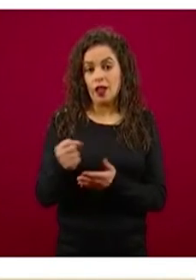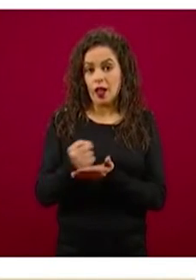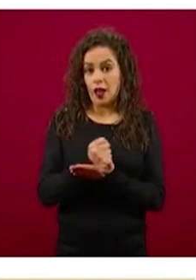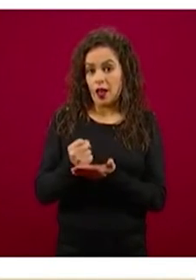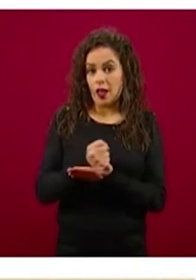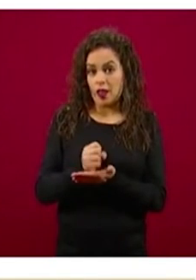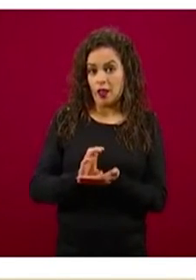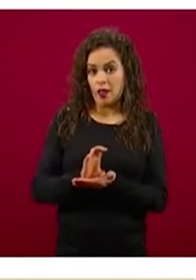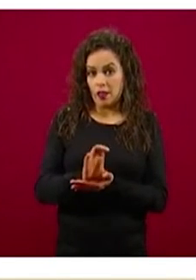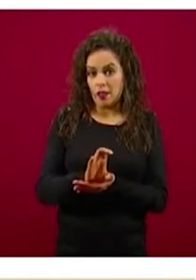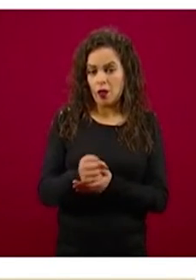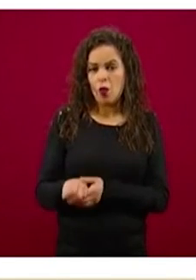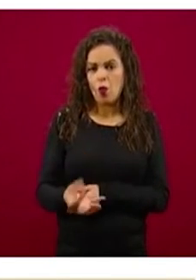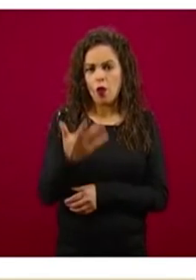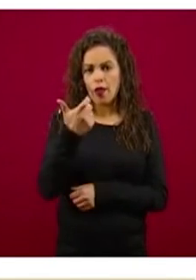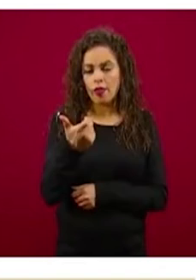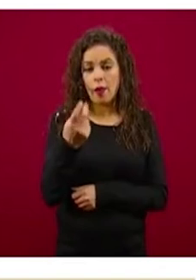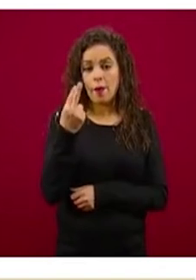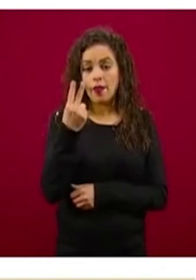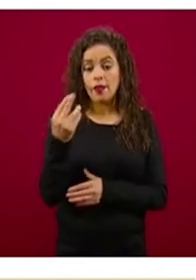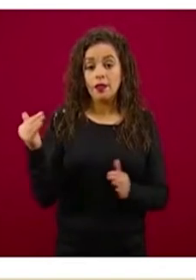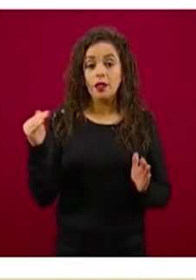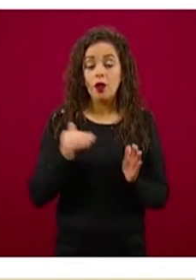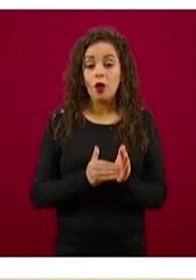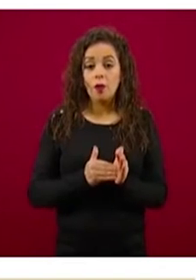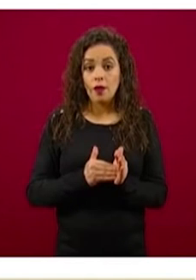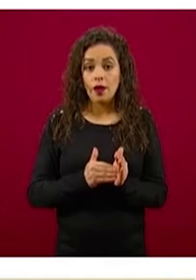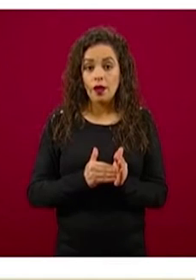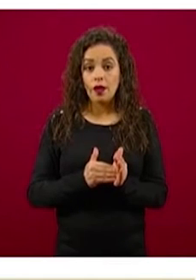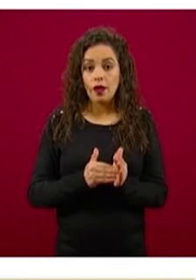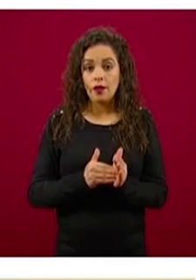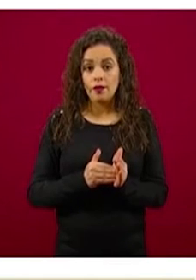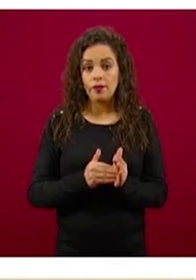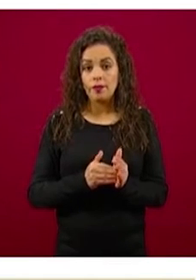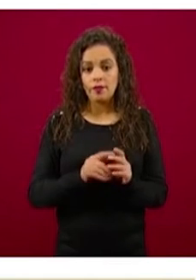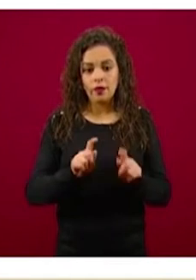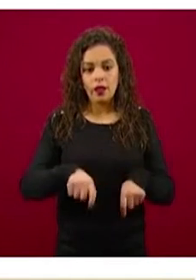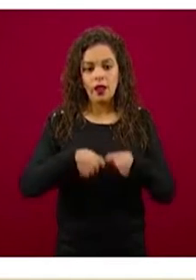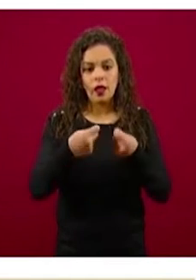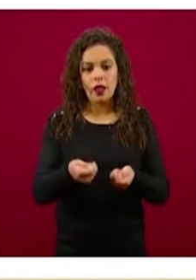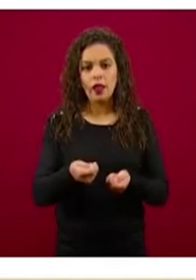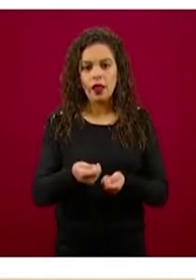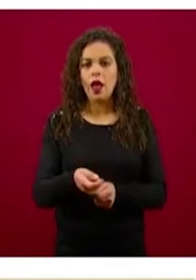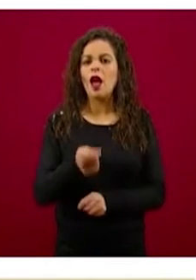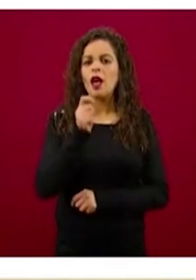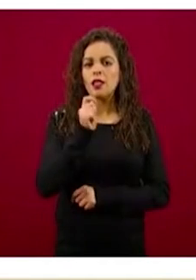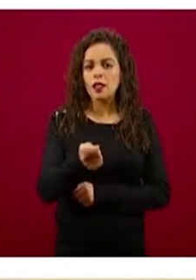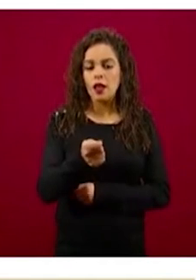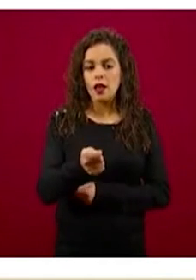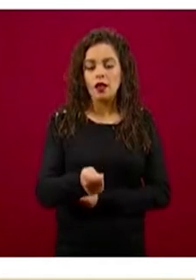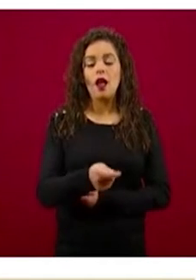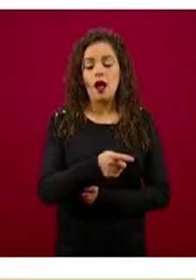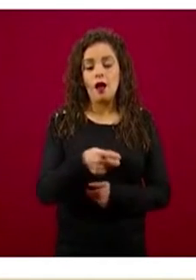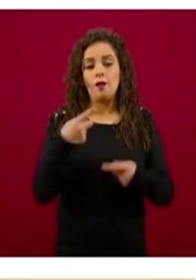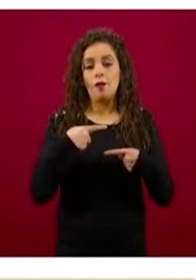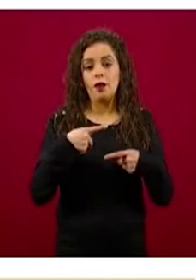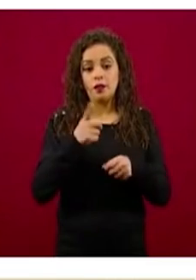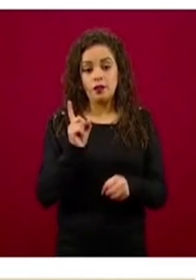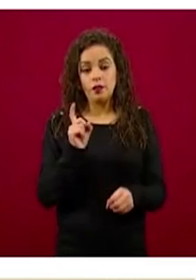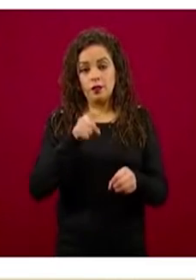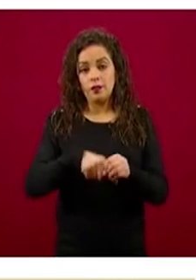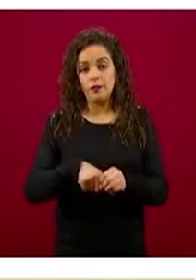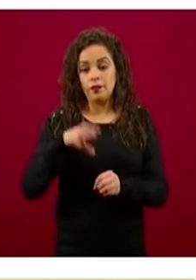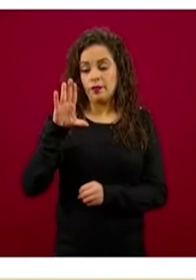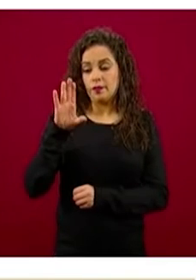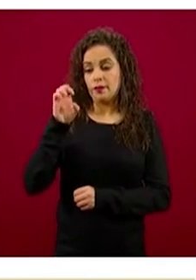otorgado o seleccionado a beneficiarios que están inscritos en el Censo